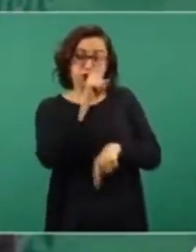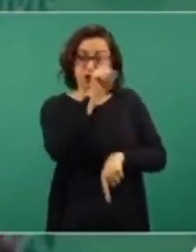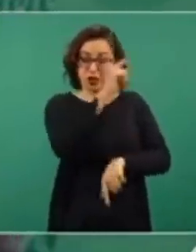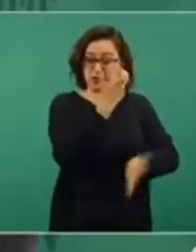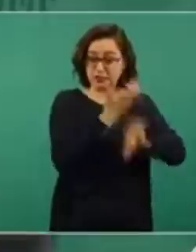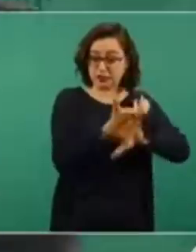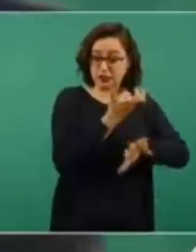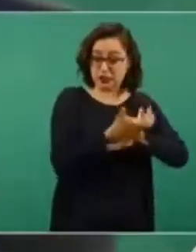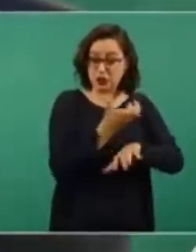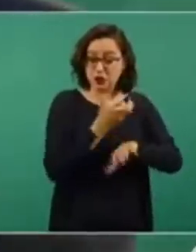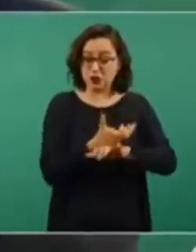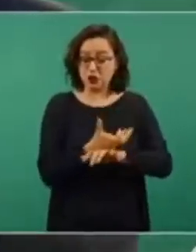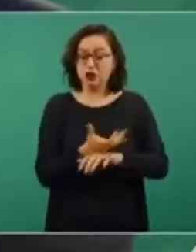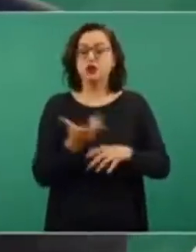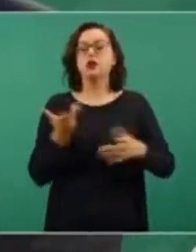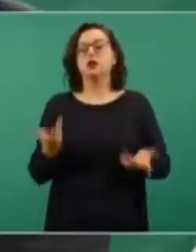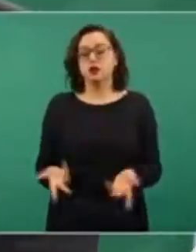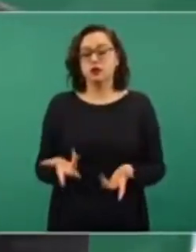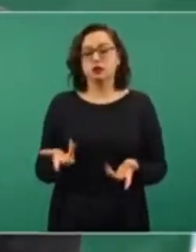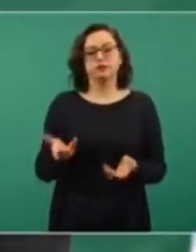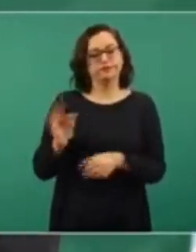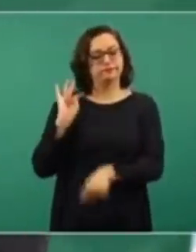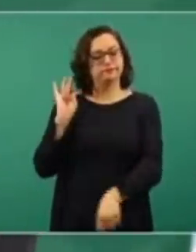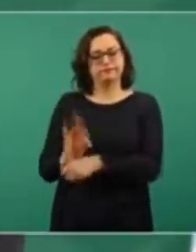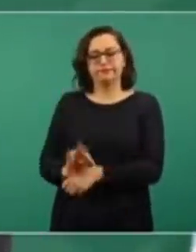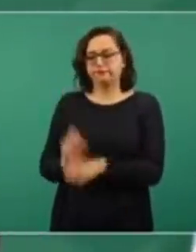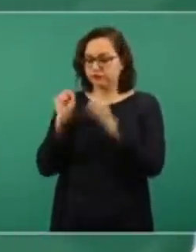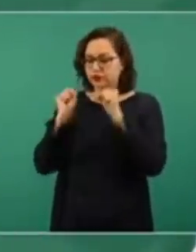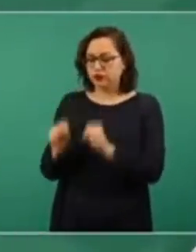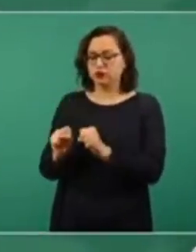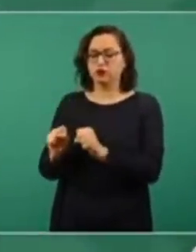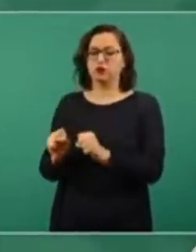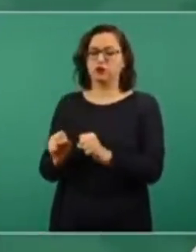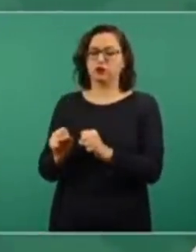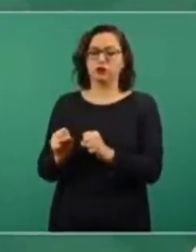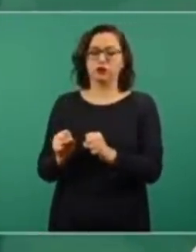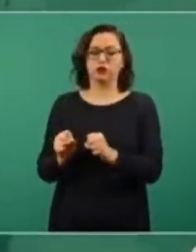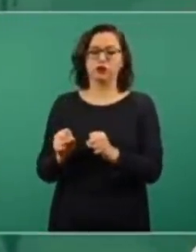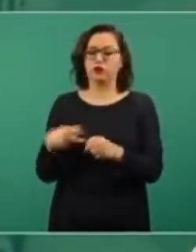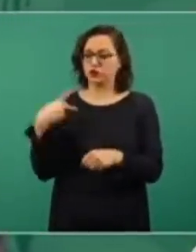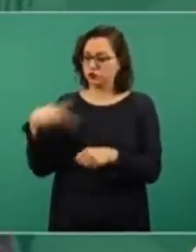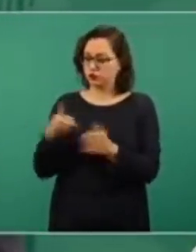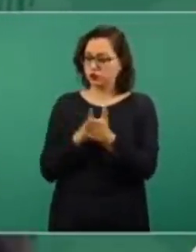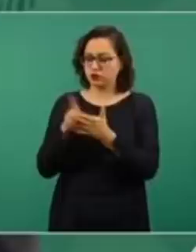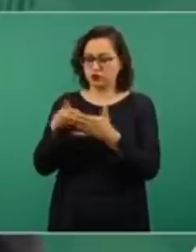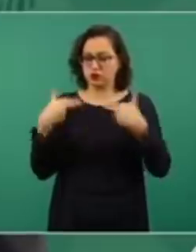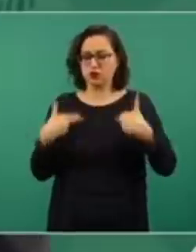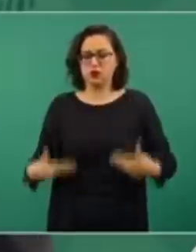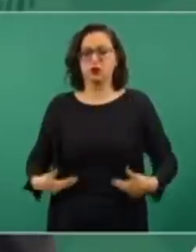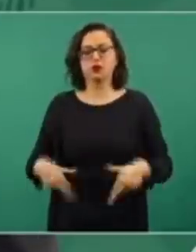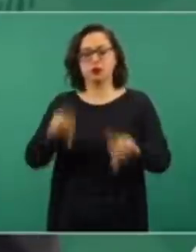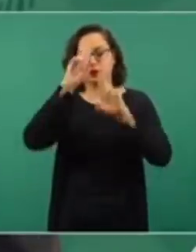garantizarles seguridad, proteger sus derechos humanos,